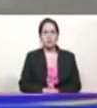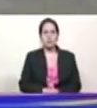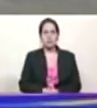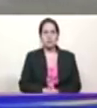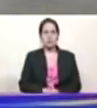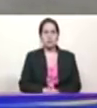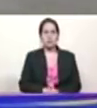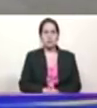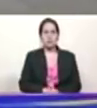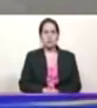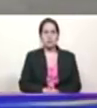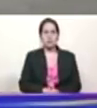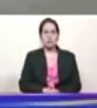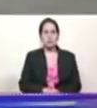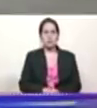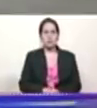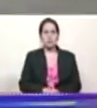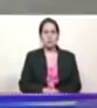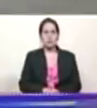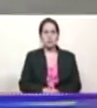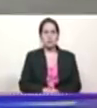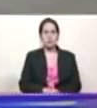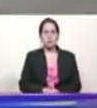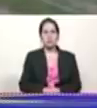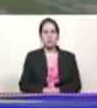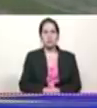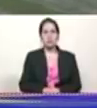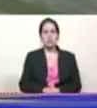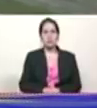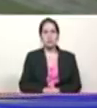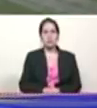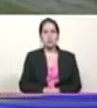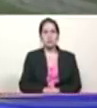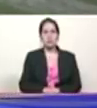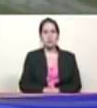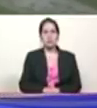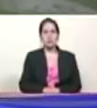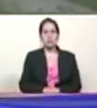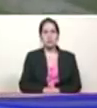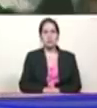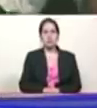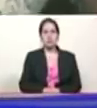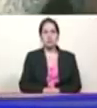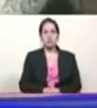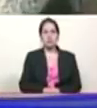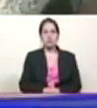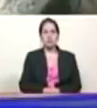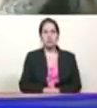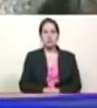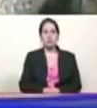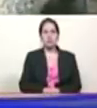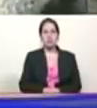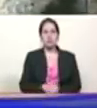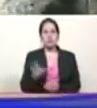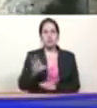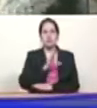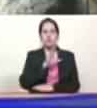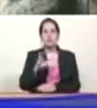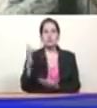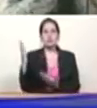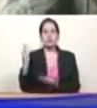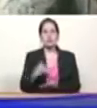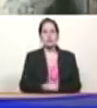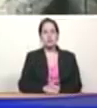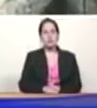el canario de los llanos en la caminos y colvanillas mal mare de calabozo